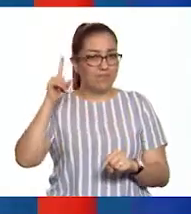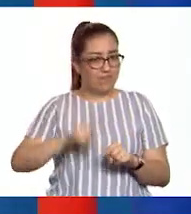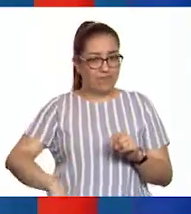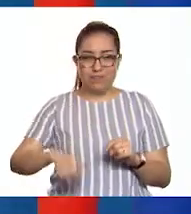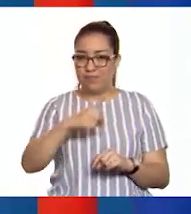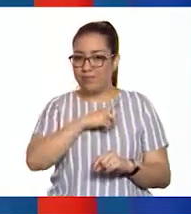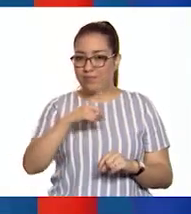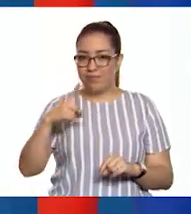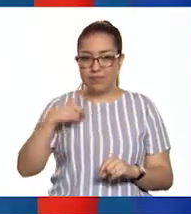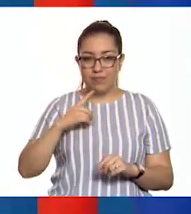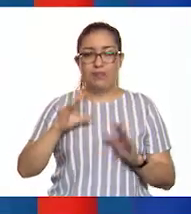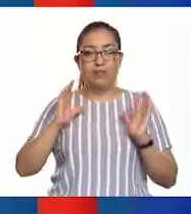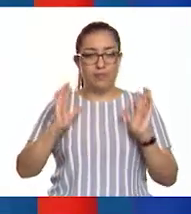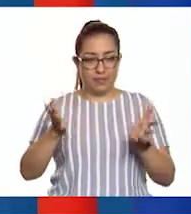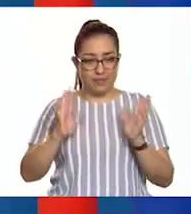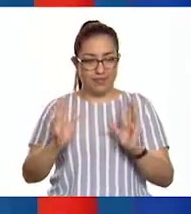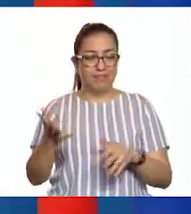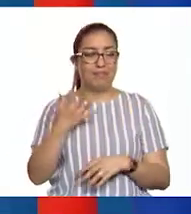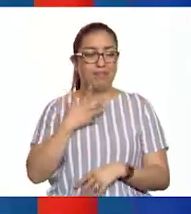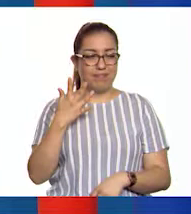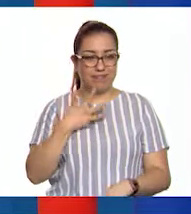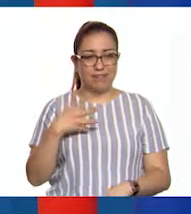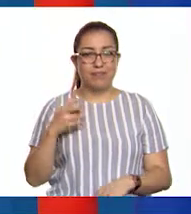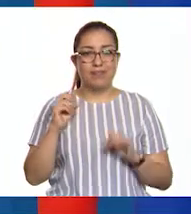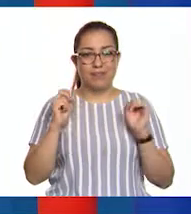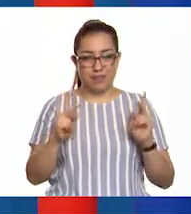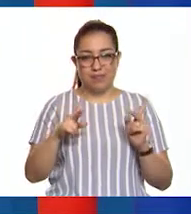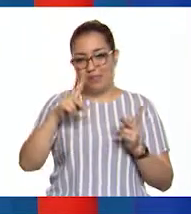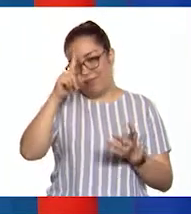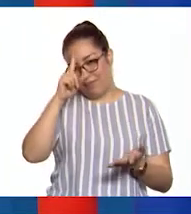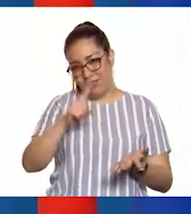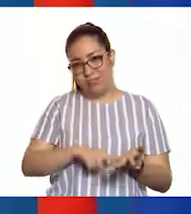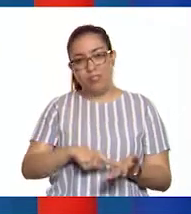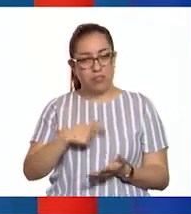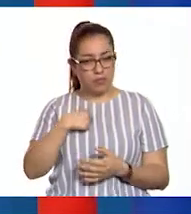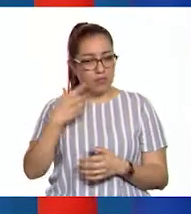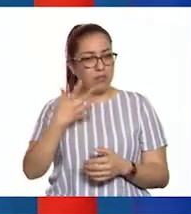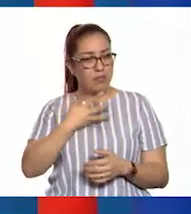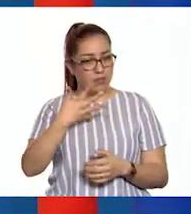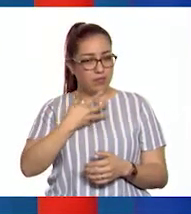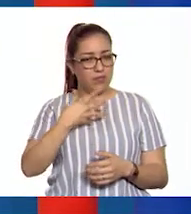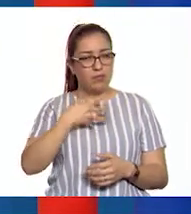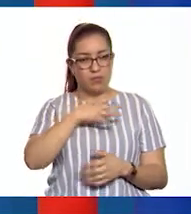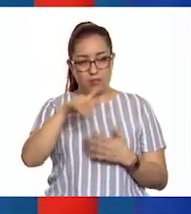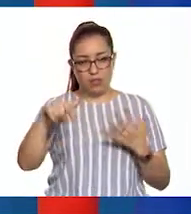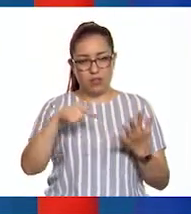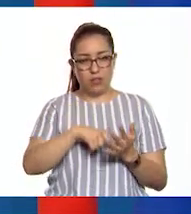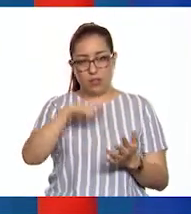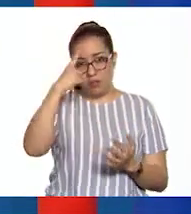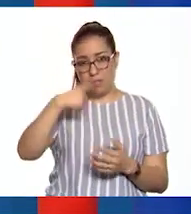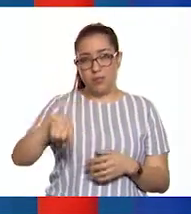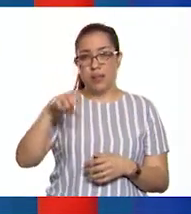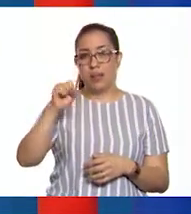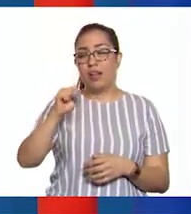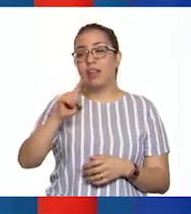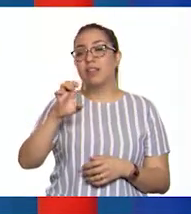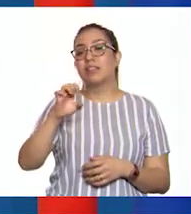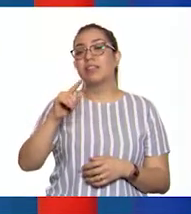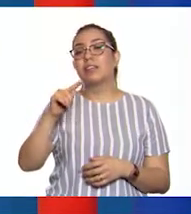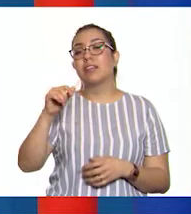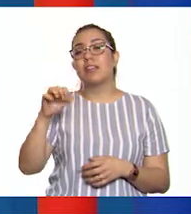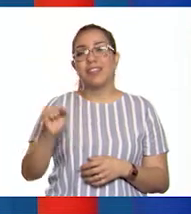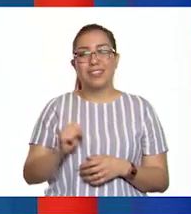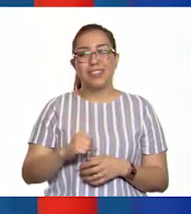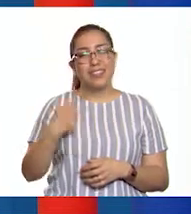profesor. Muy bien. Entonces, ya lo tengo notado. Creo que tengo el espacio idóneo para realizar mi cultivo de setas. Sí. Ya hasta me lo estoy